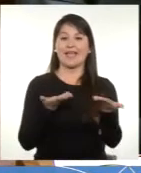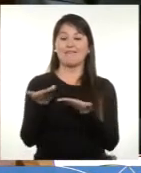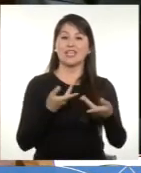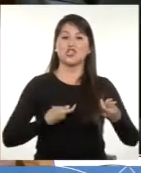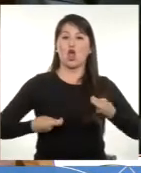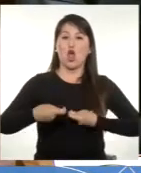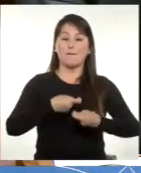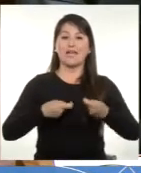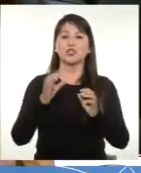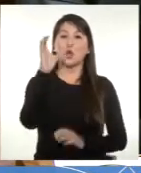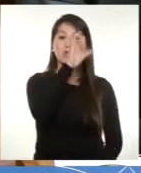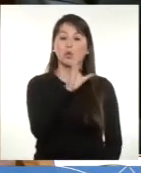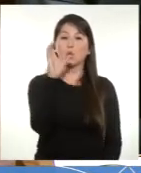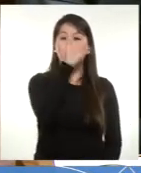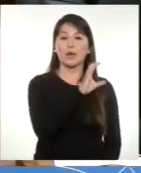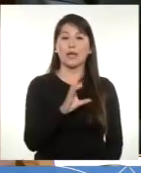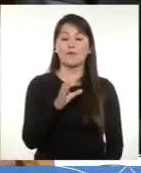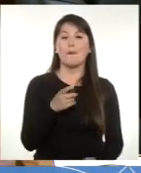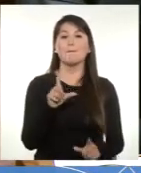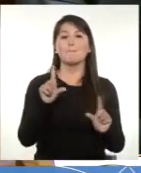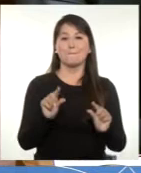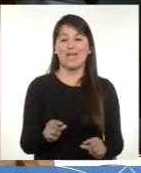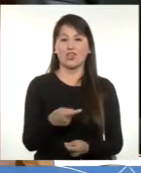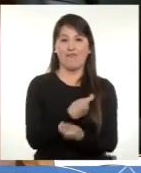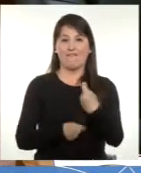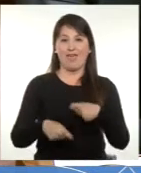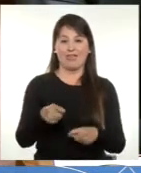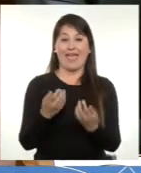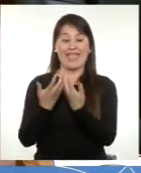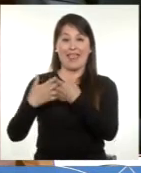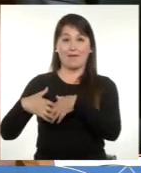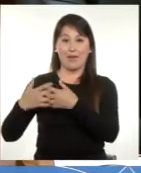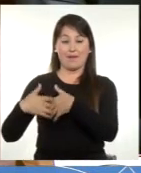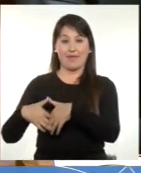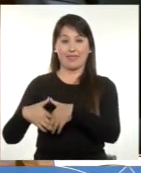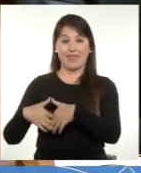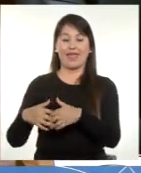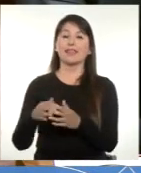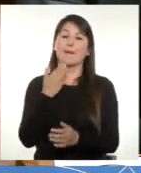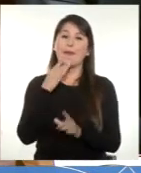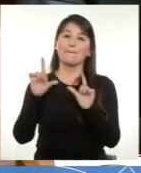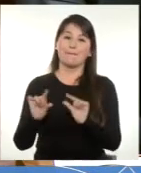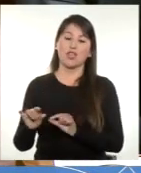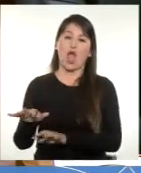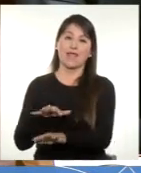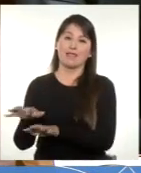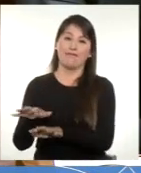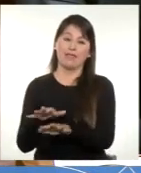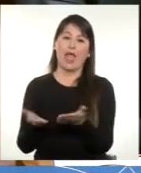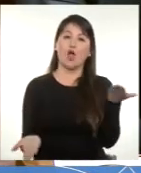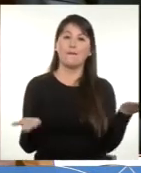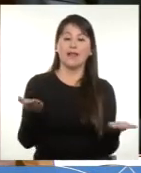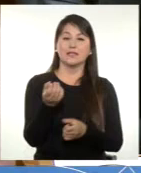el comercio, el turismo tendrán menores ventas y la actividad industrial también tendrá una menor actividad en comparación al